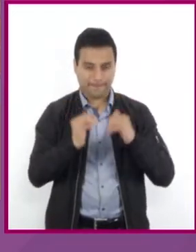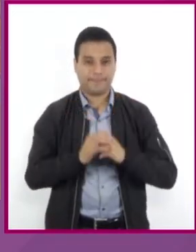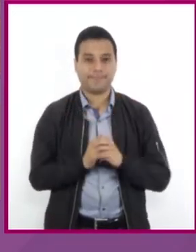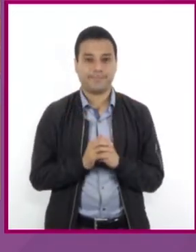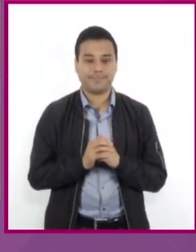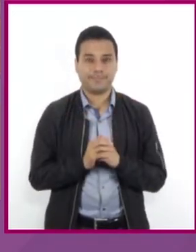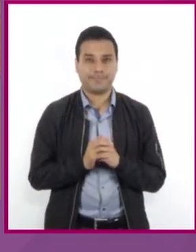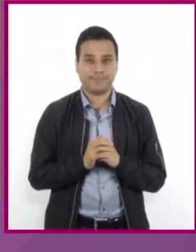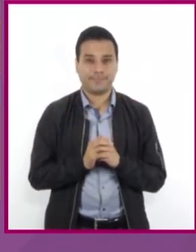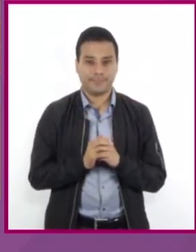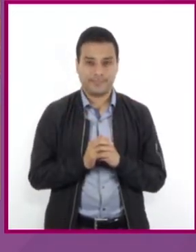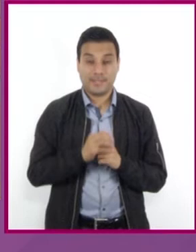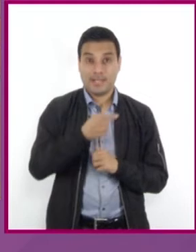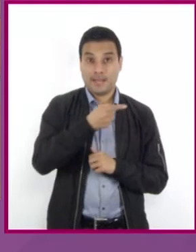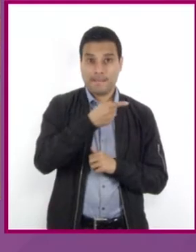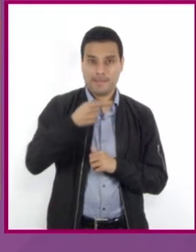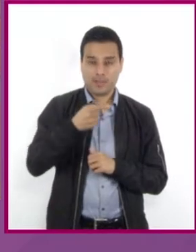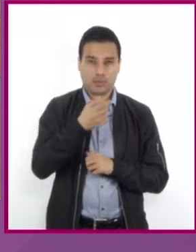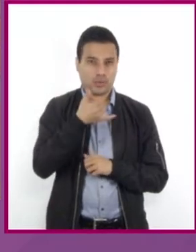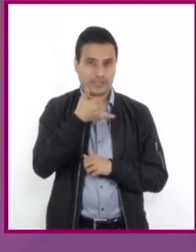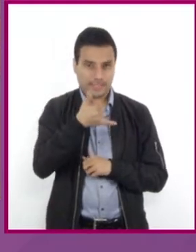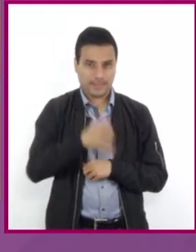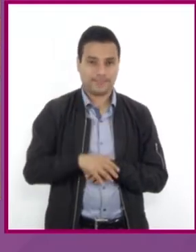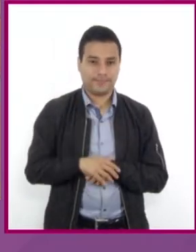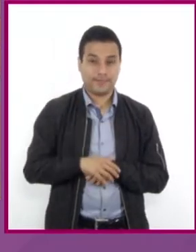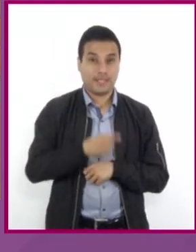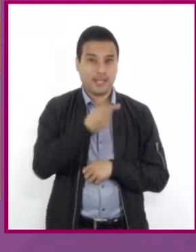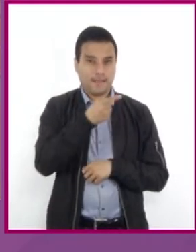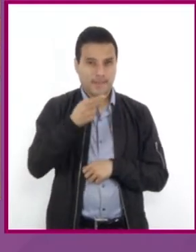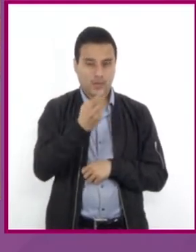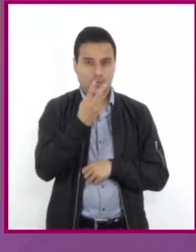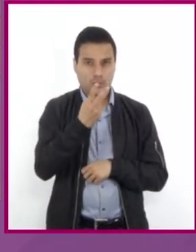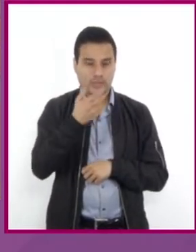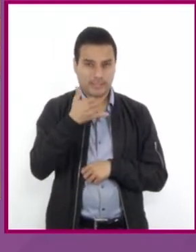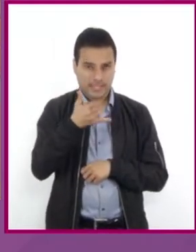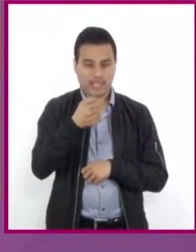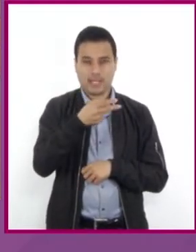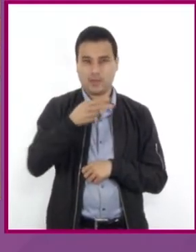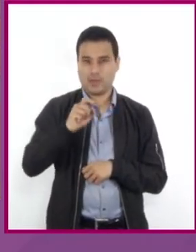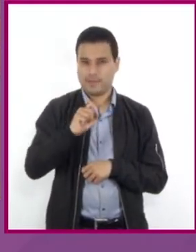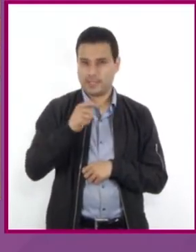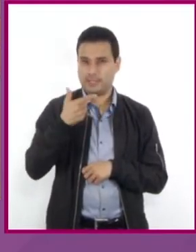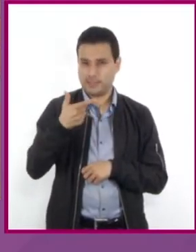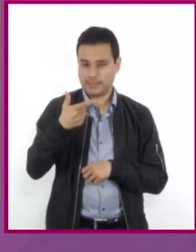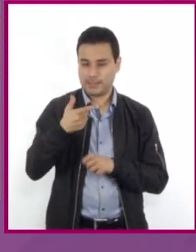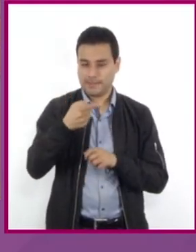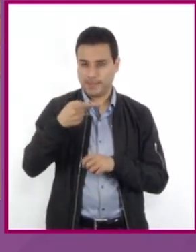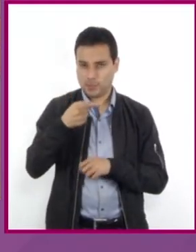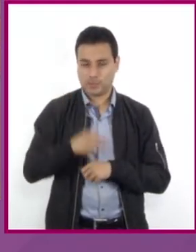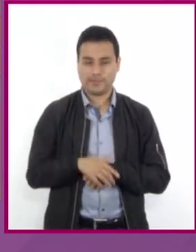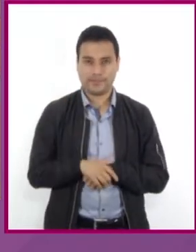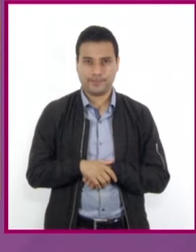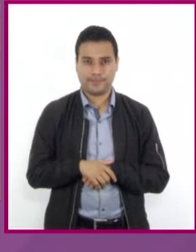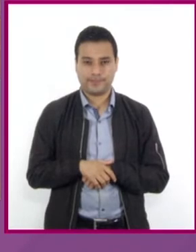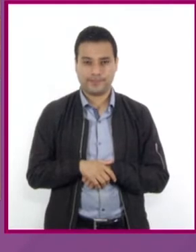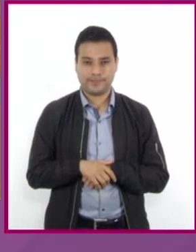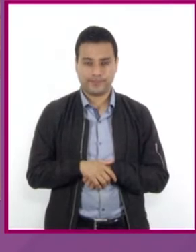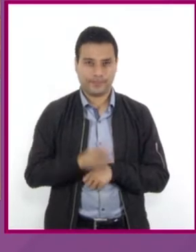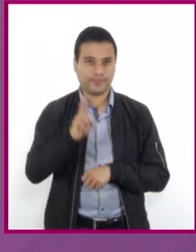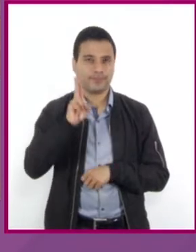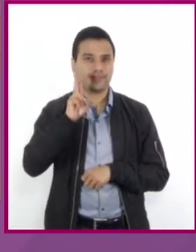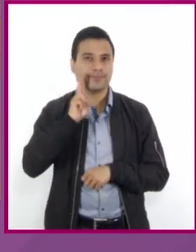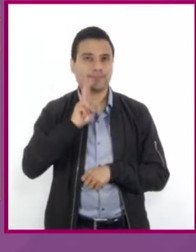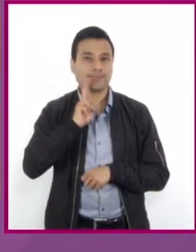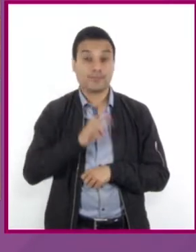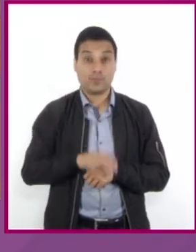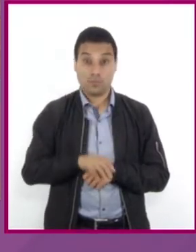1y negativo, 2y negativo, igual a 27 negativo. Sumamos los términos